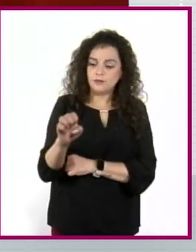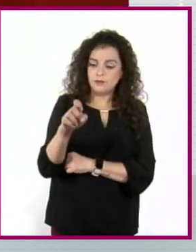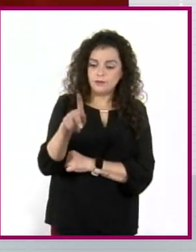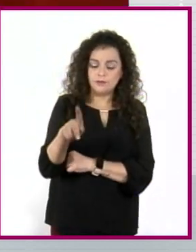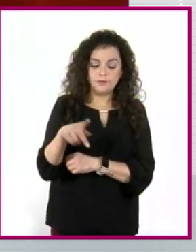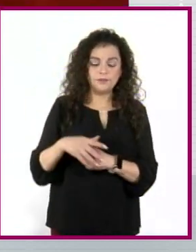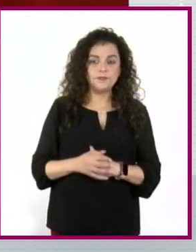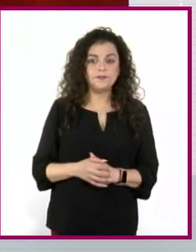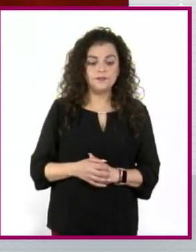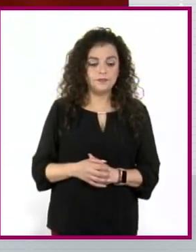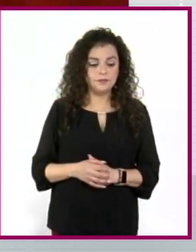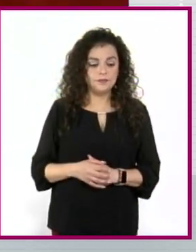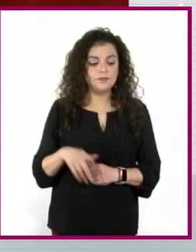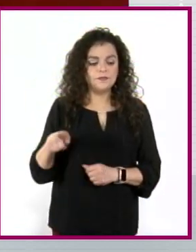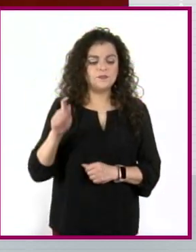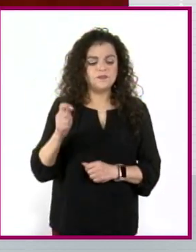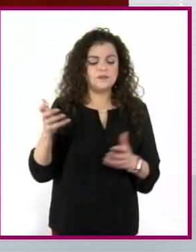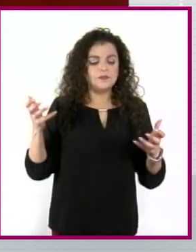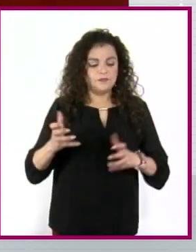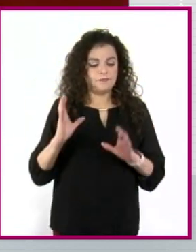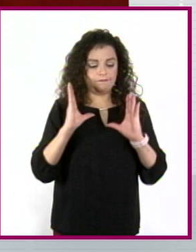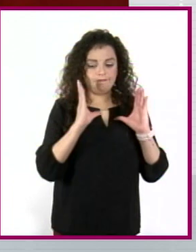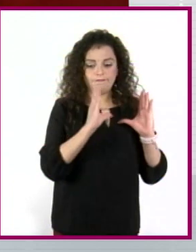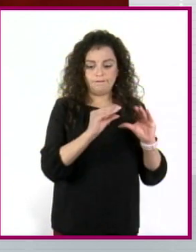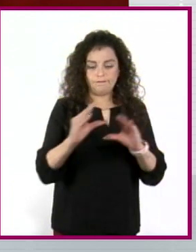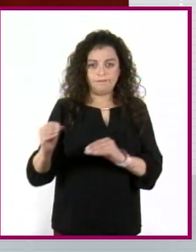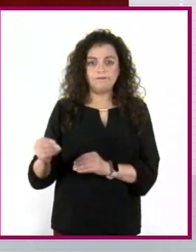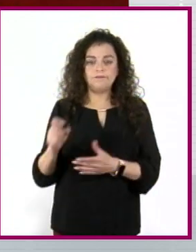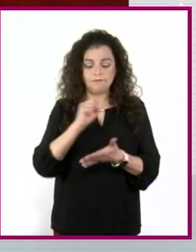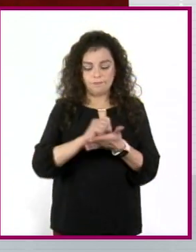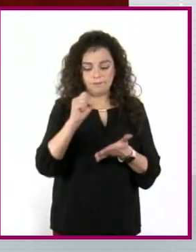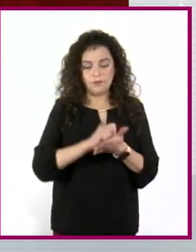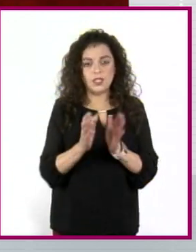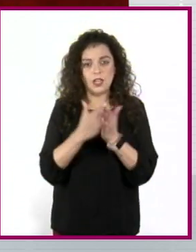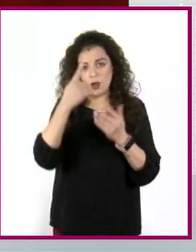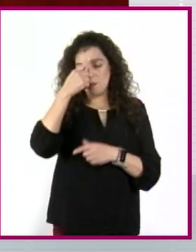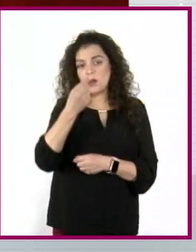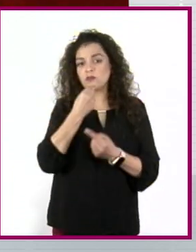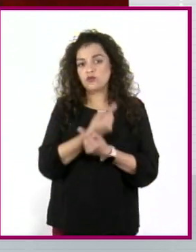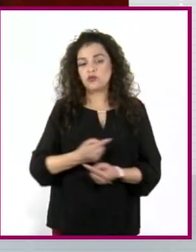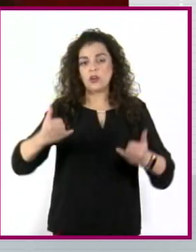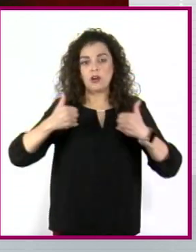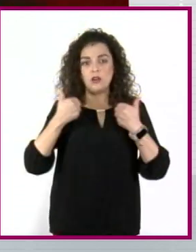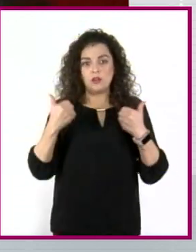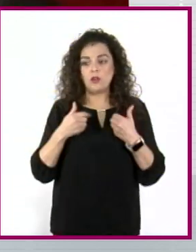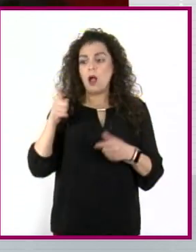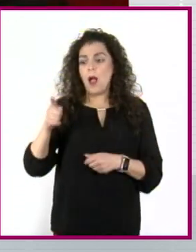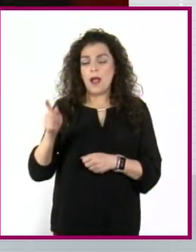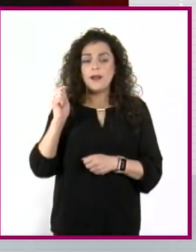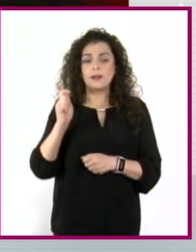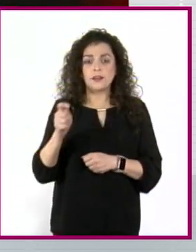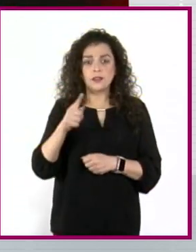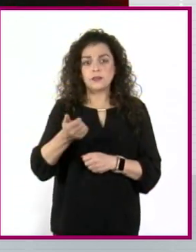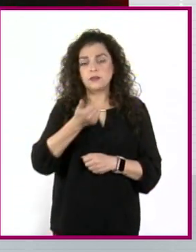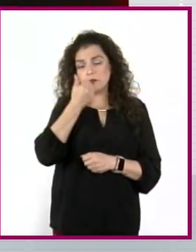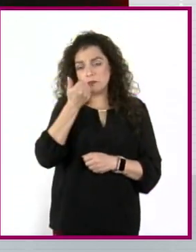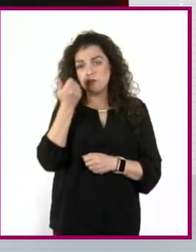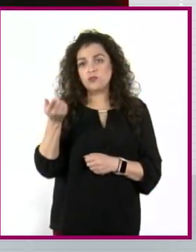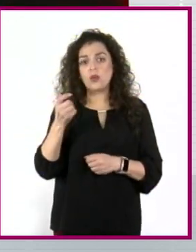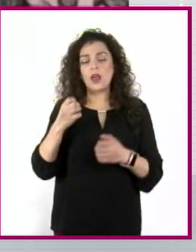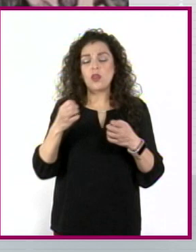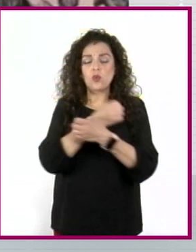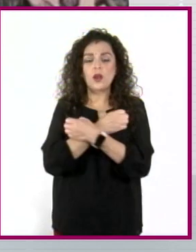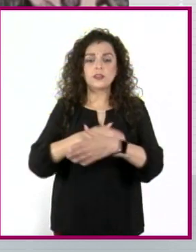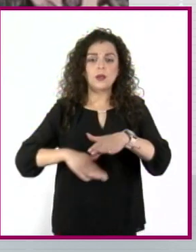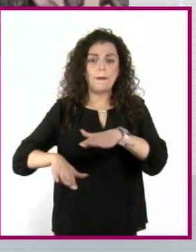Se ha dedicado a la enseñanza y a la edición de libros para niños, adolescentes, estudiantes de educación básica y para la licenciatura de educación